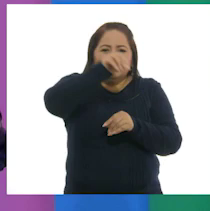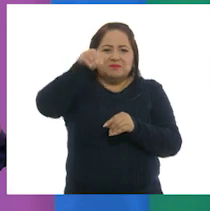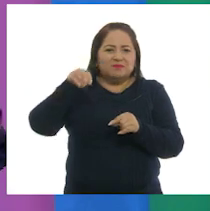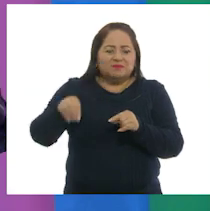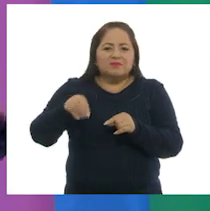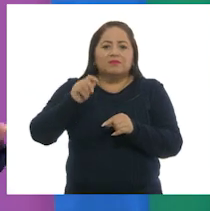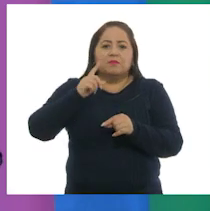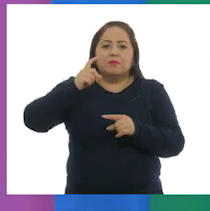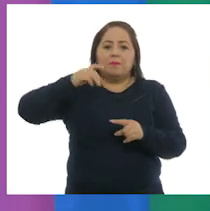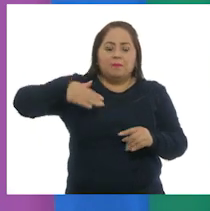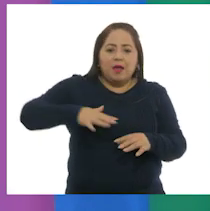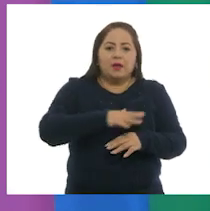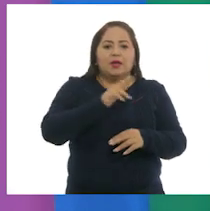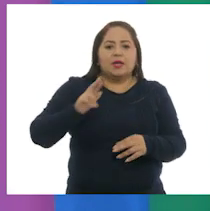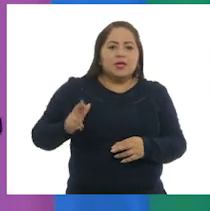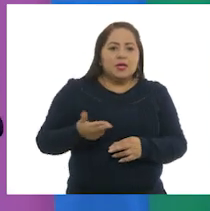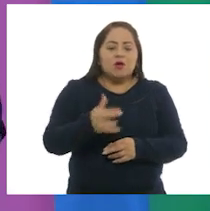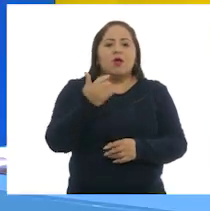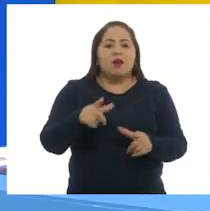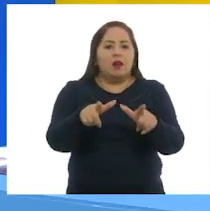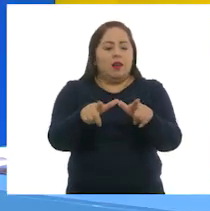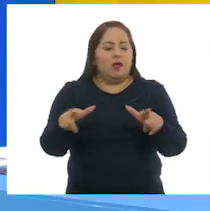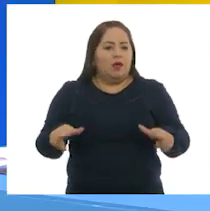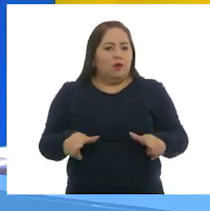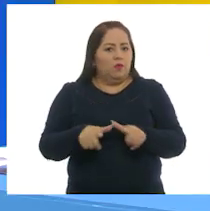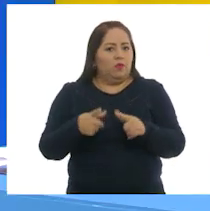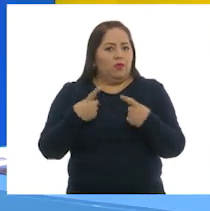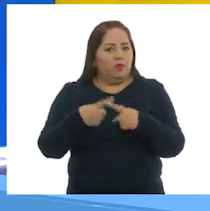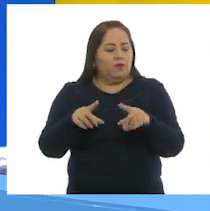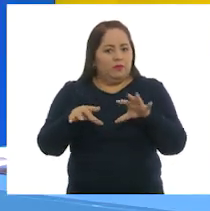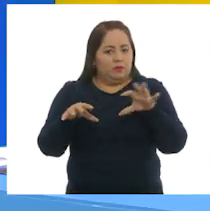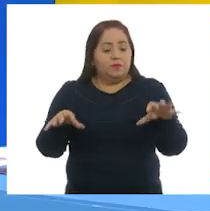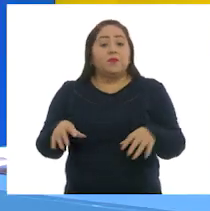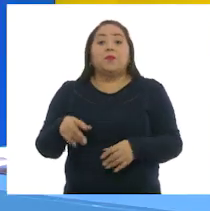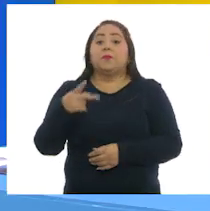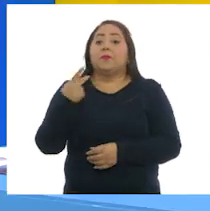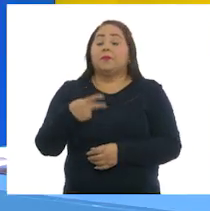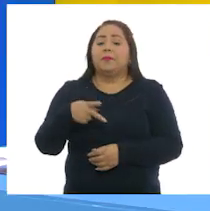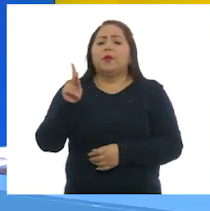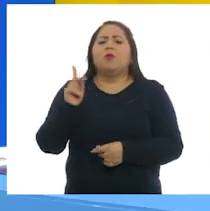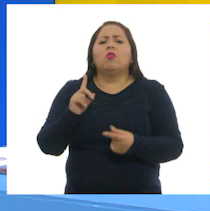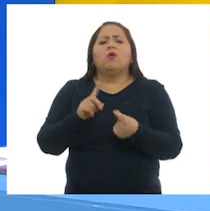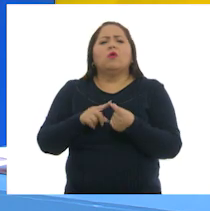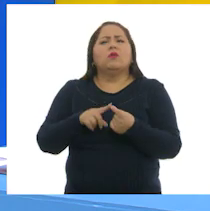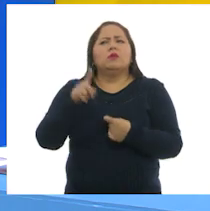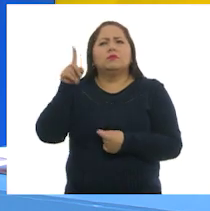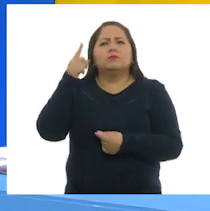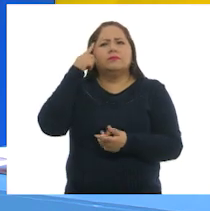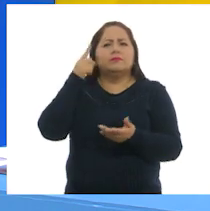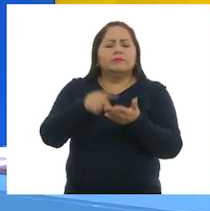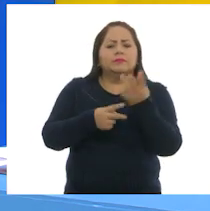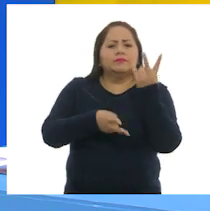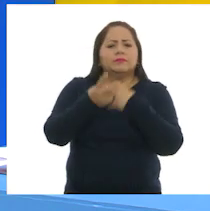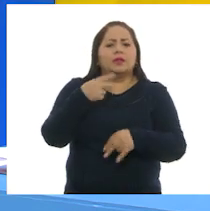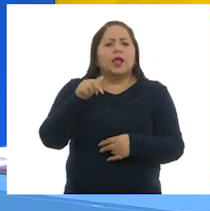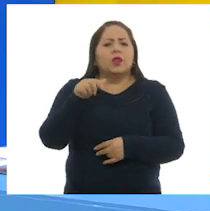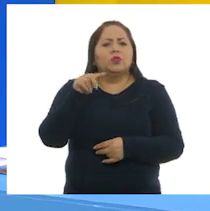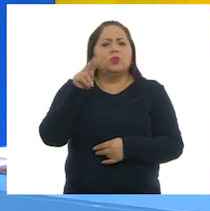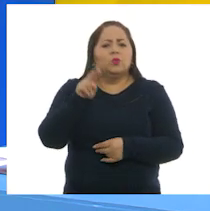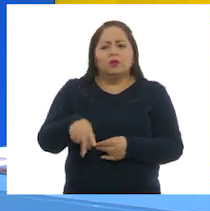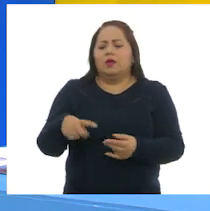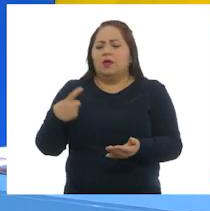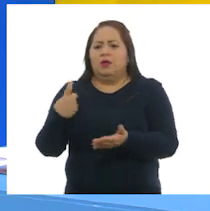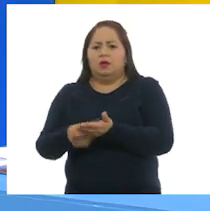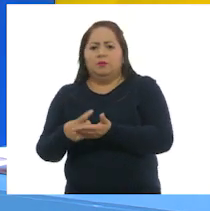con mar, ríos y lagos. Así es, Larisa. Pero, ¿de dónde crees que provenga el atún, los